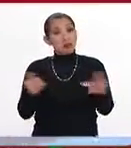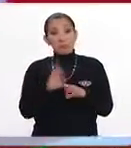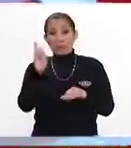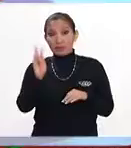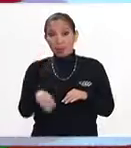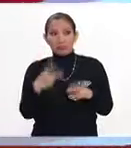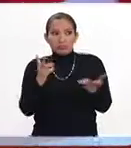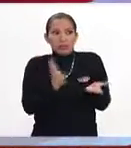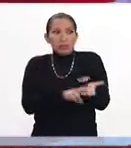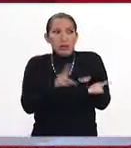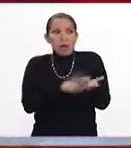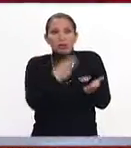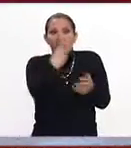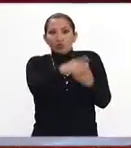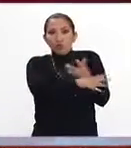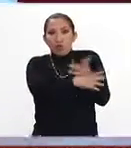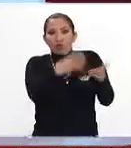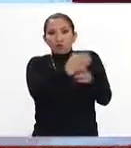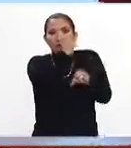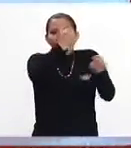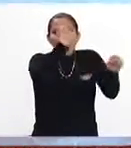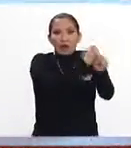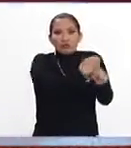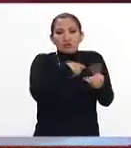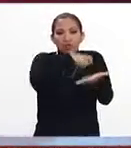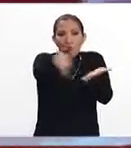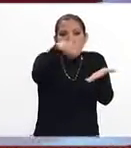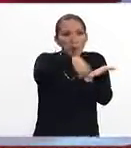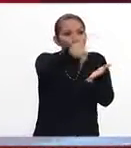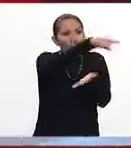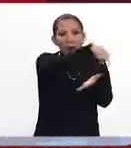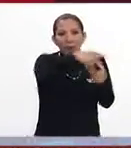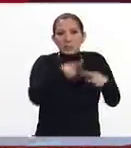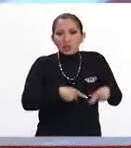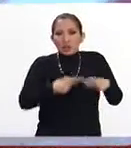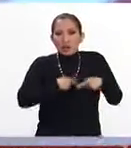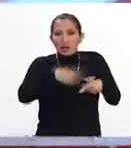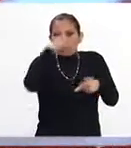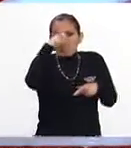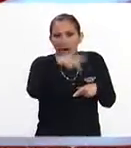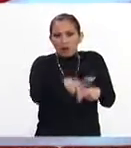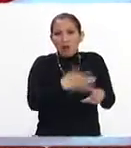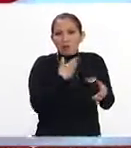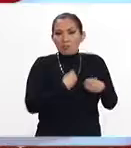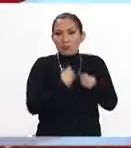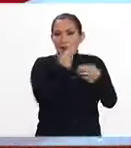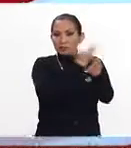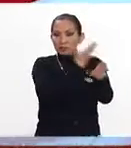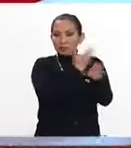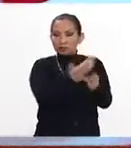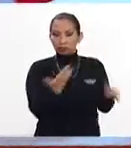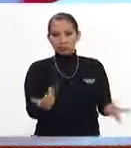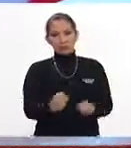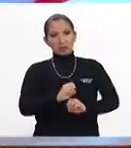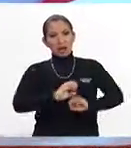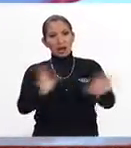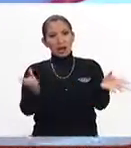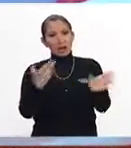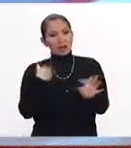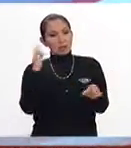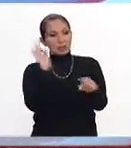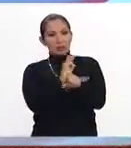está en juego el patrimonio de muchos años y, por supuesto, de muchos mexicanos que se fueron hacia los Estados Unidos y que no sólo